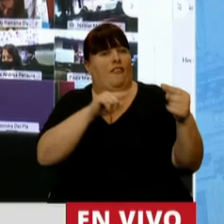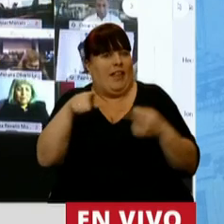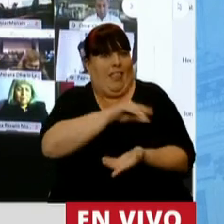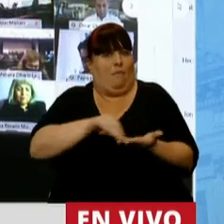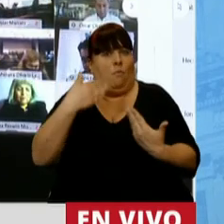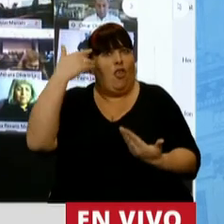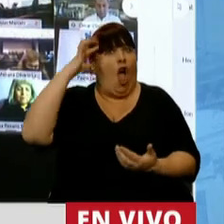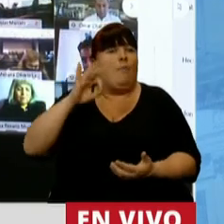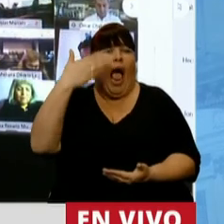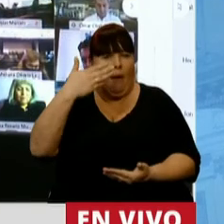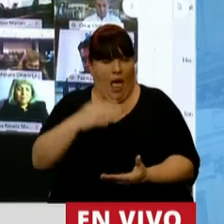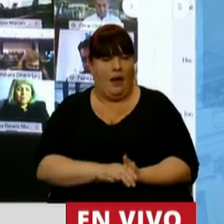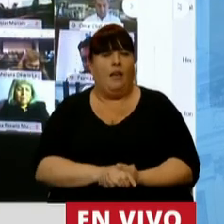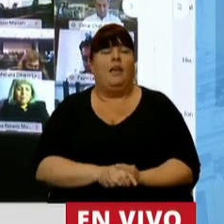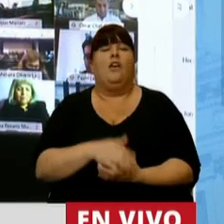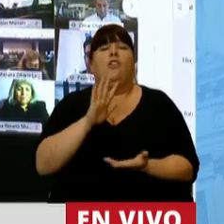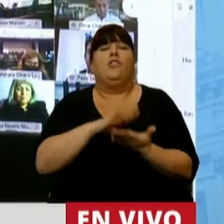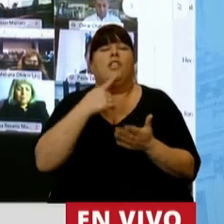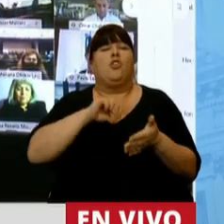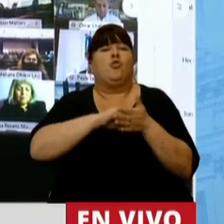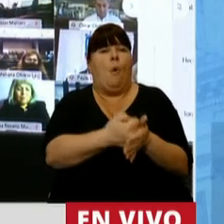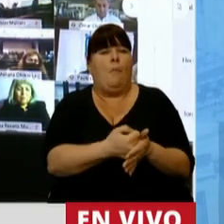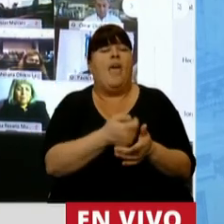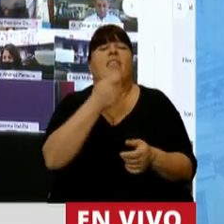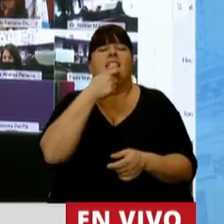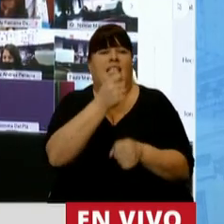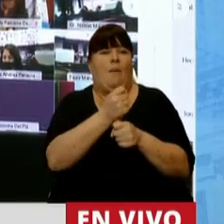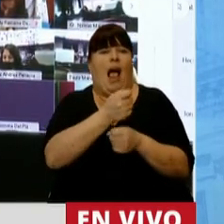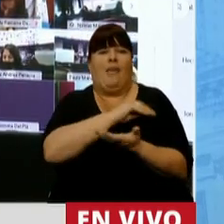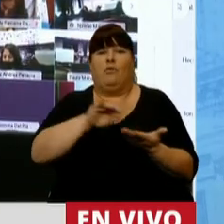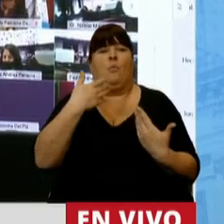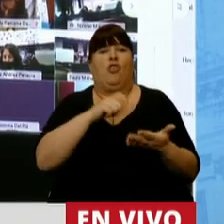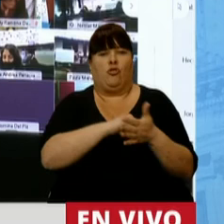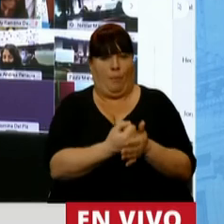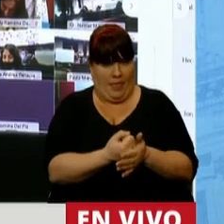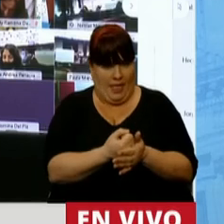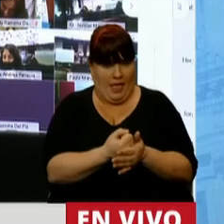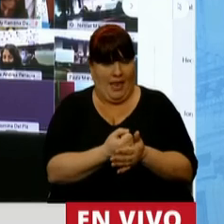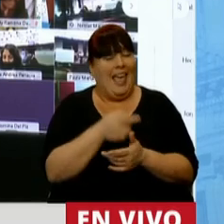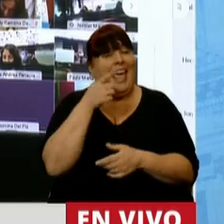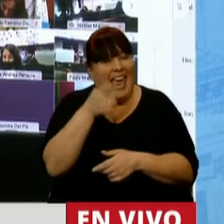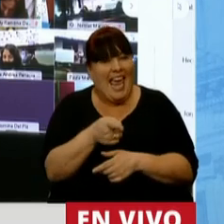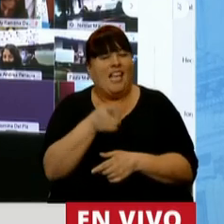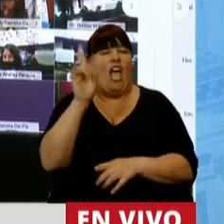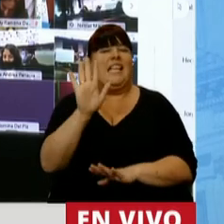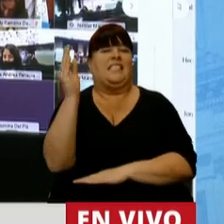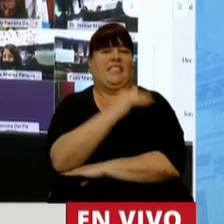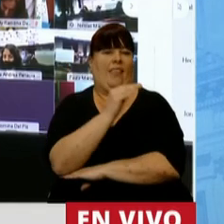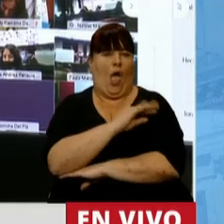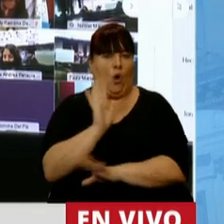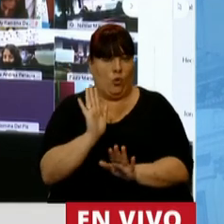diputado, bajo apercibimiento de suspenderlo en el ejercicio de sus funciones como diputado. Eso es Santa Cruz.